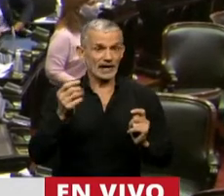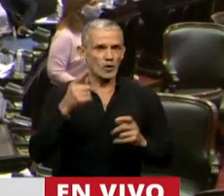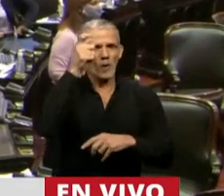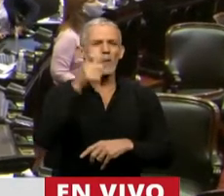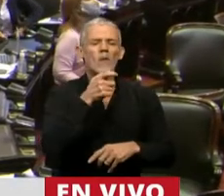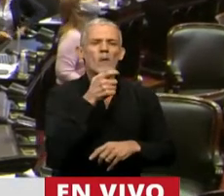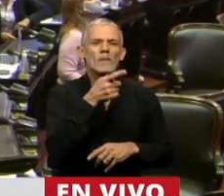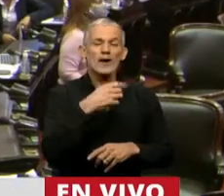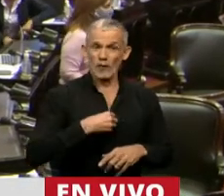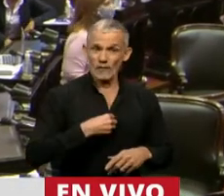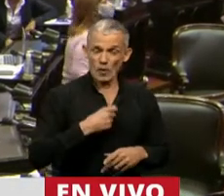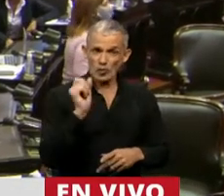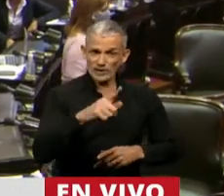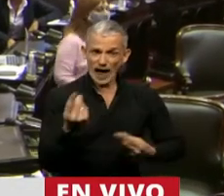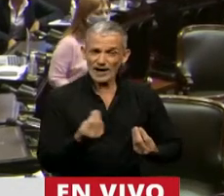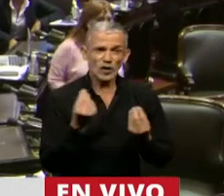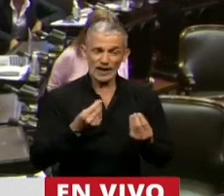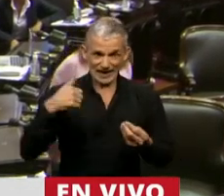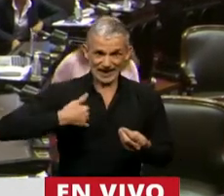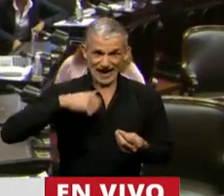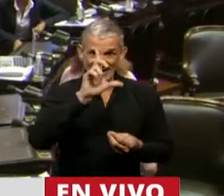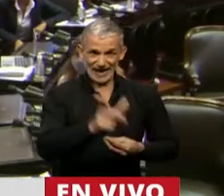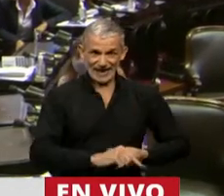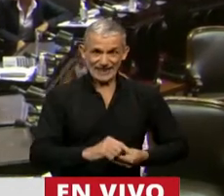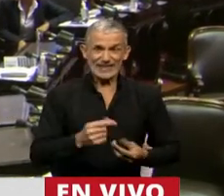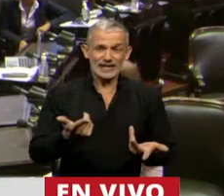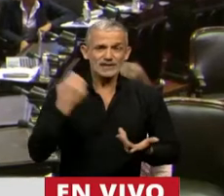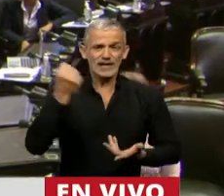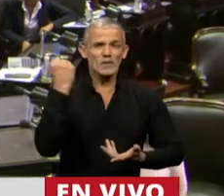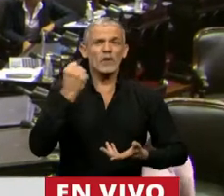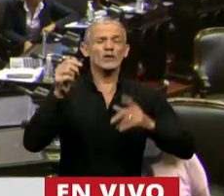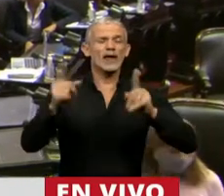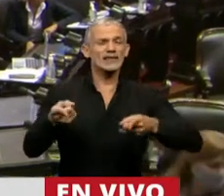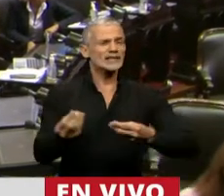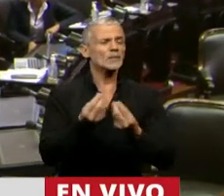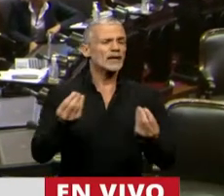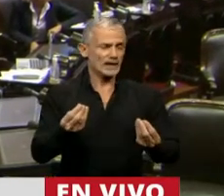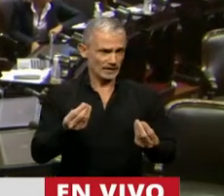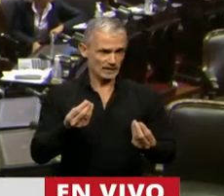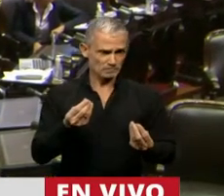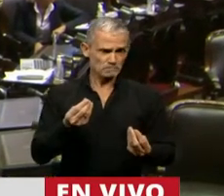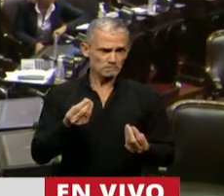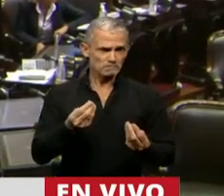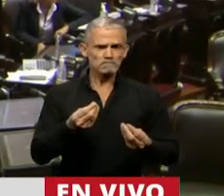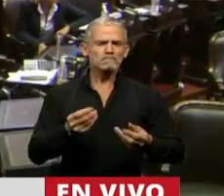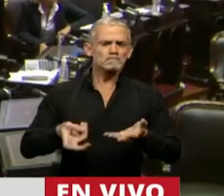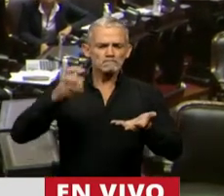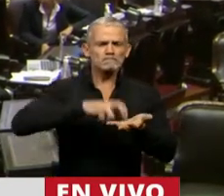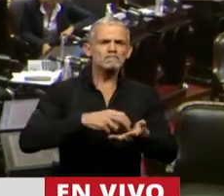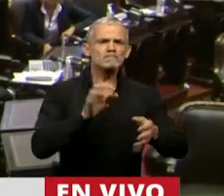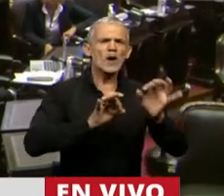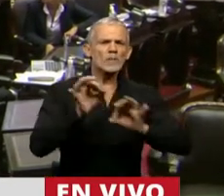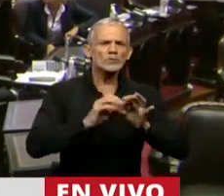bomberos voluntarios de este país, y creo que sería importante poner en tratamiento el proyecto